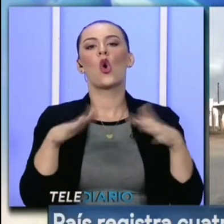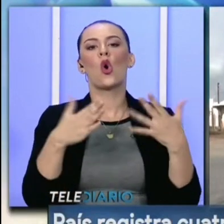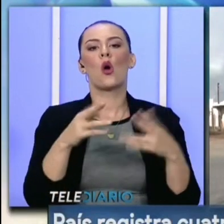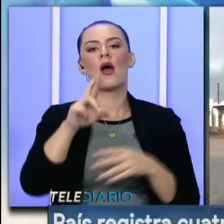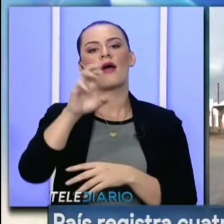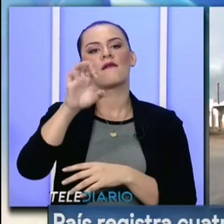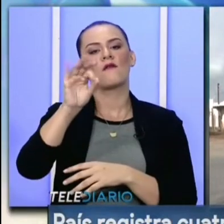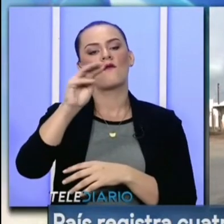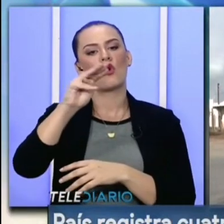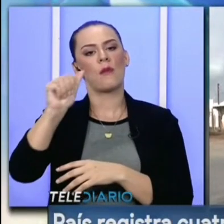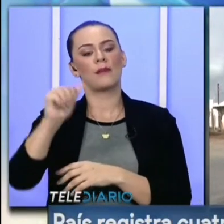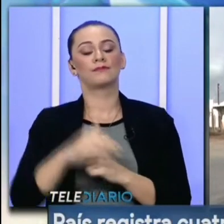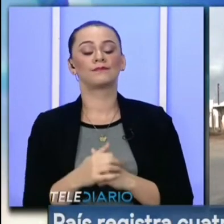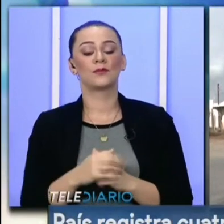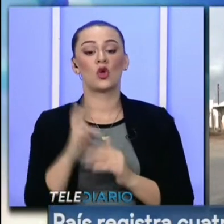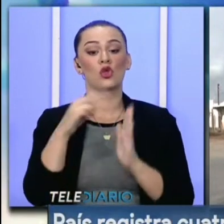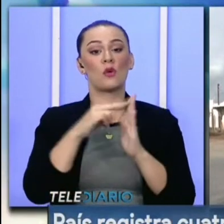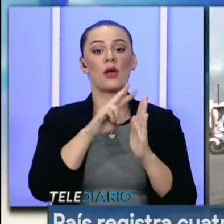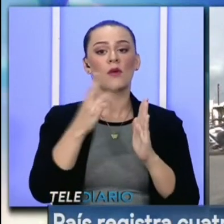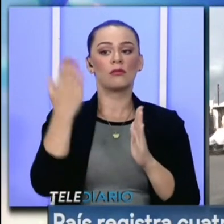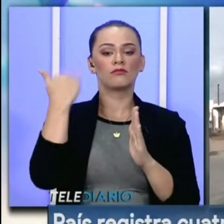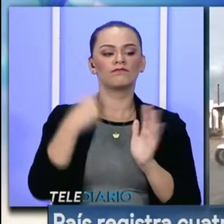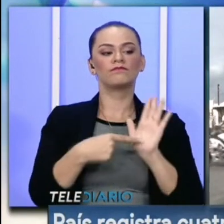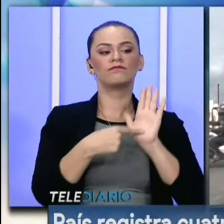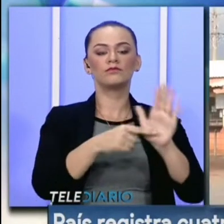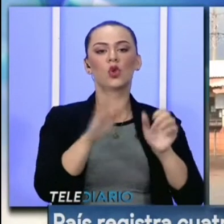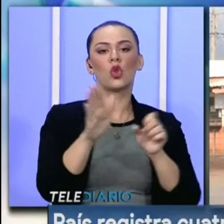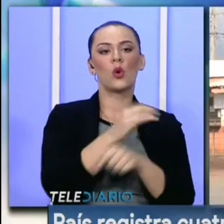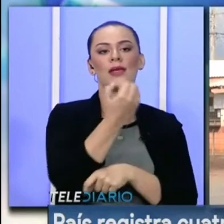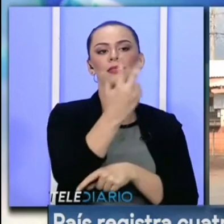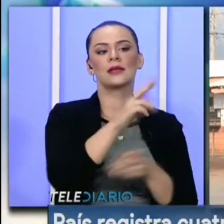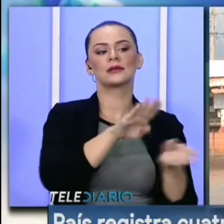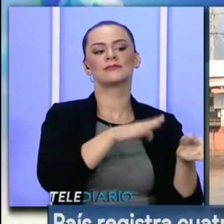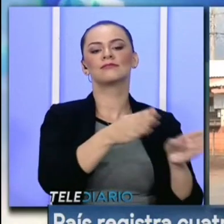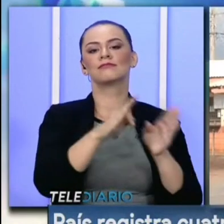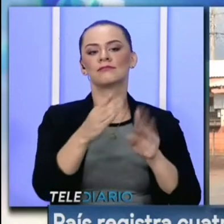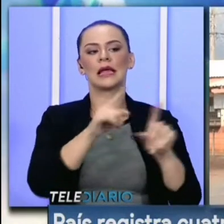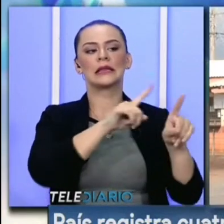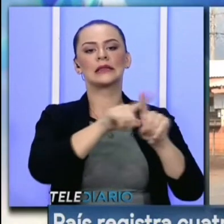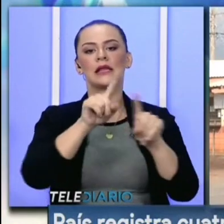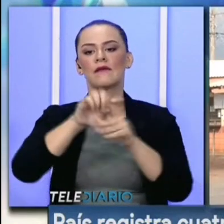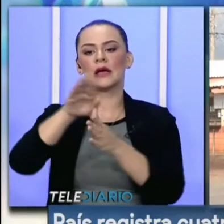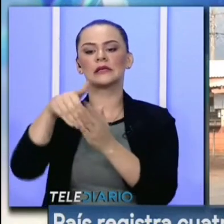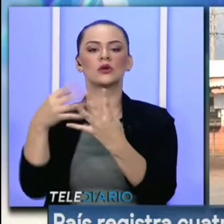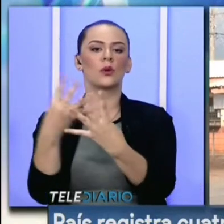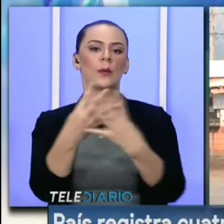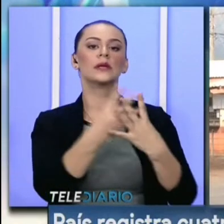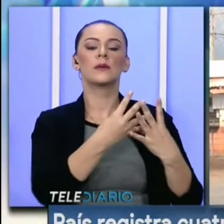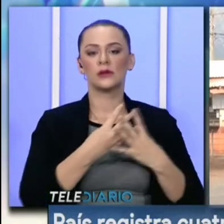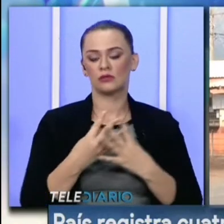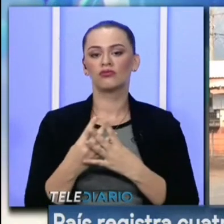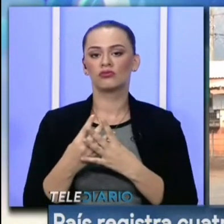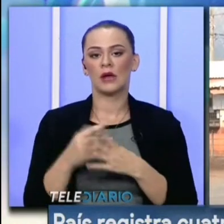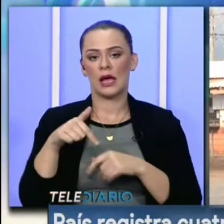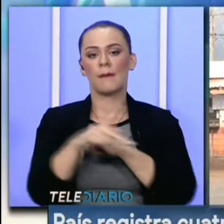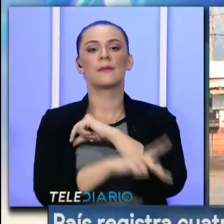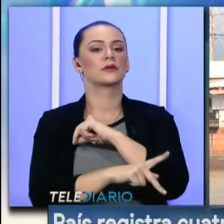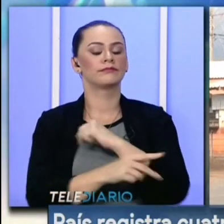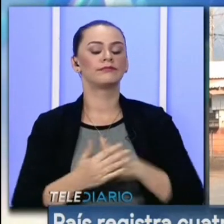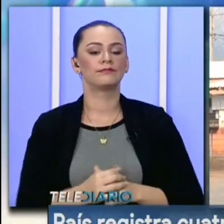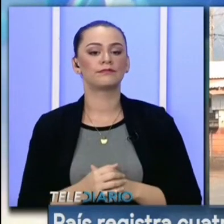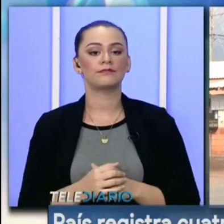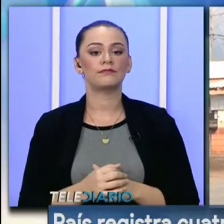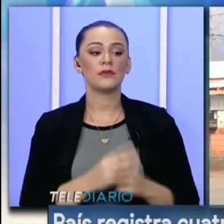como La Reforma. Durante el 2022 se registró un total de 13 fallecimientos en los distintos centros penitenciarios del país.